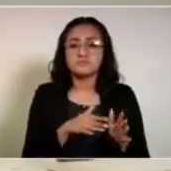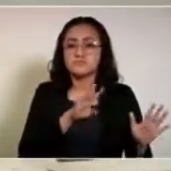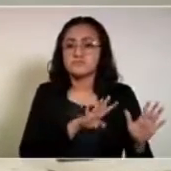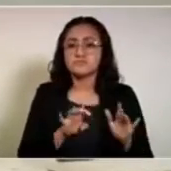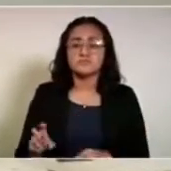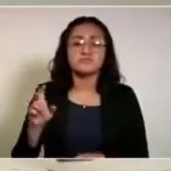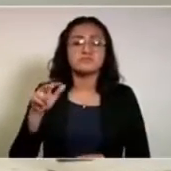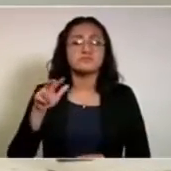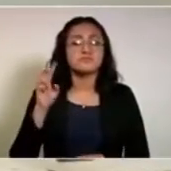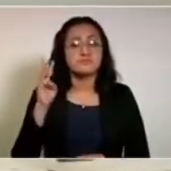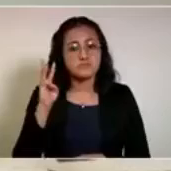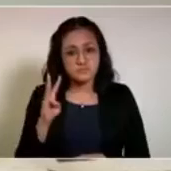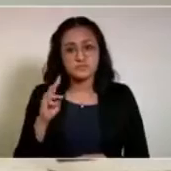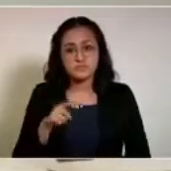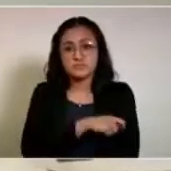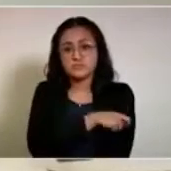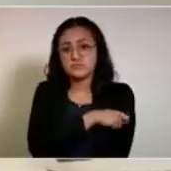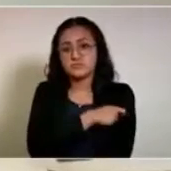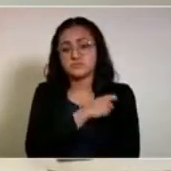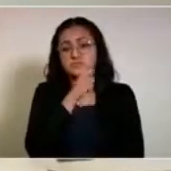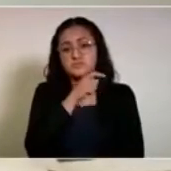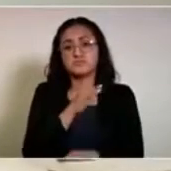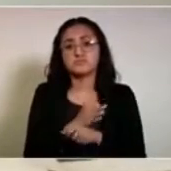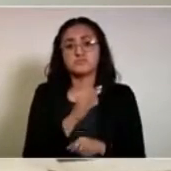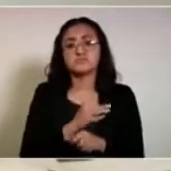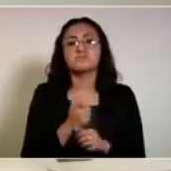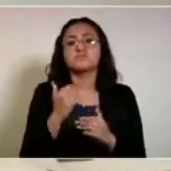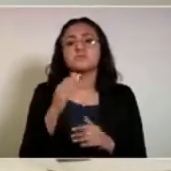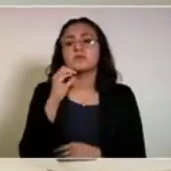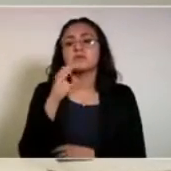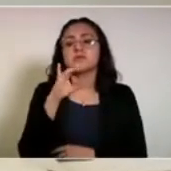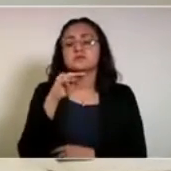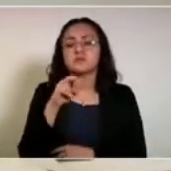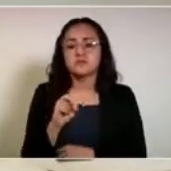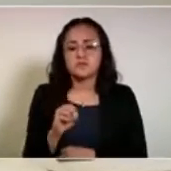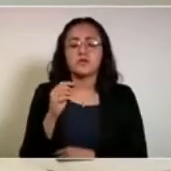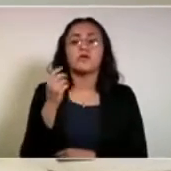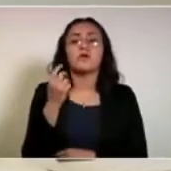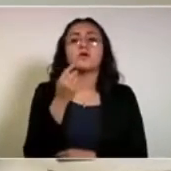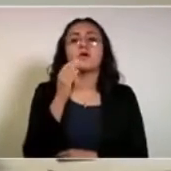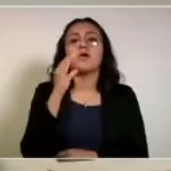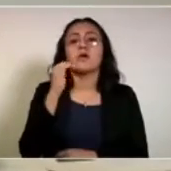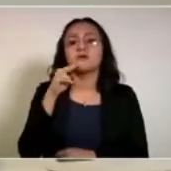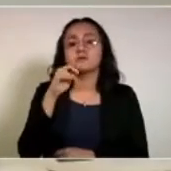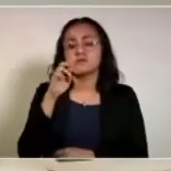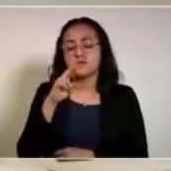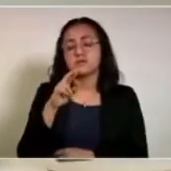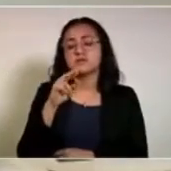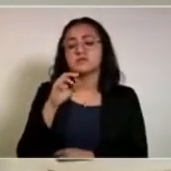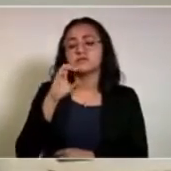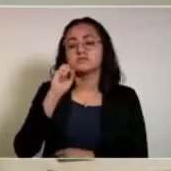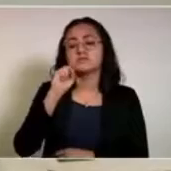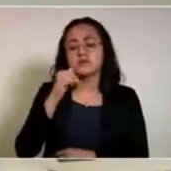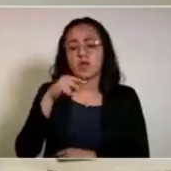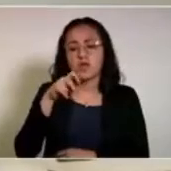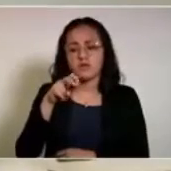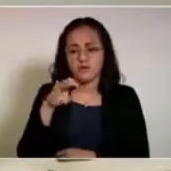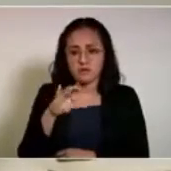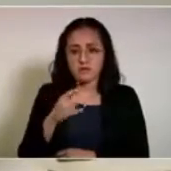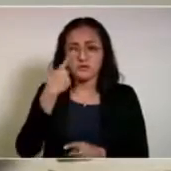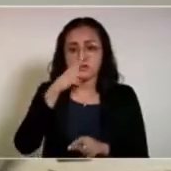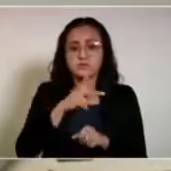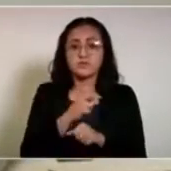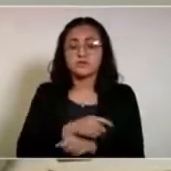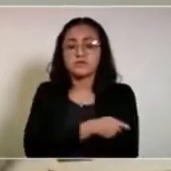903 vacunas de las marcas CanSino, Pfizer y Sinovac para completar segundas dosis,